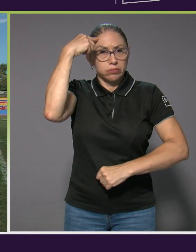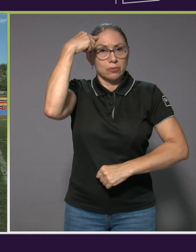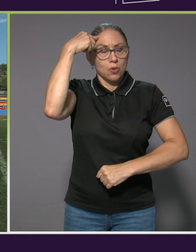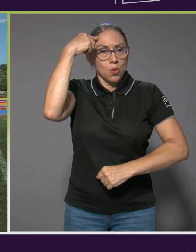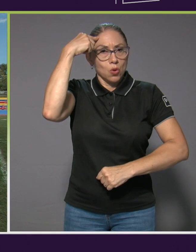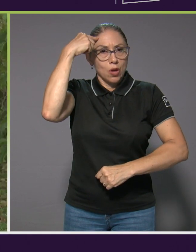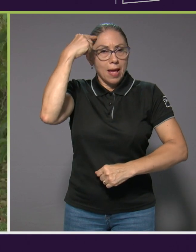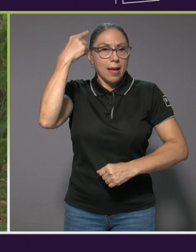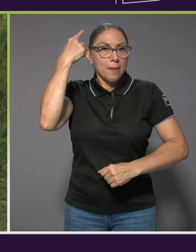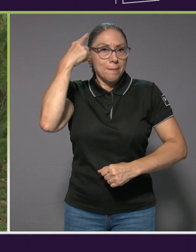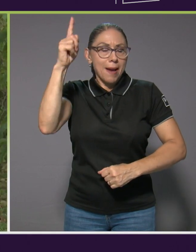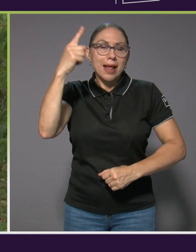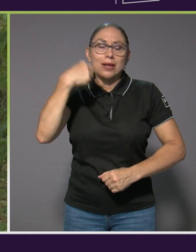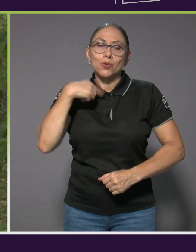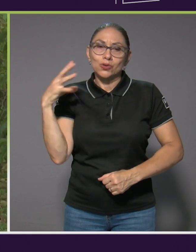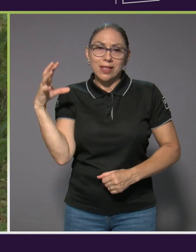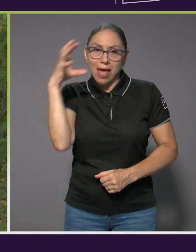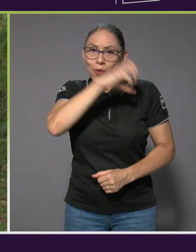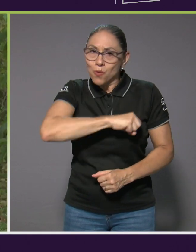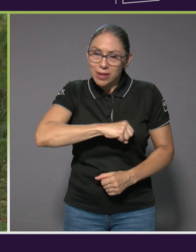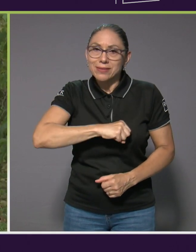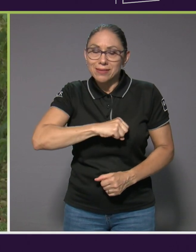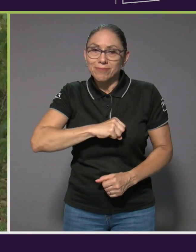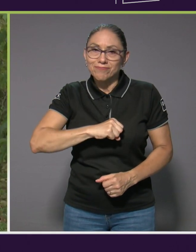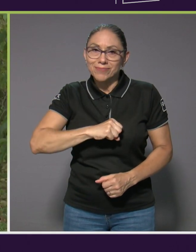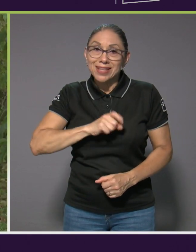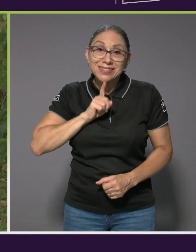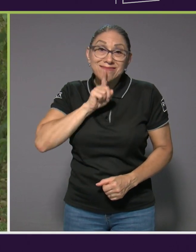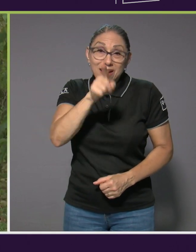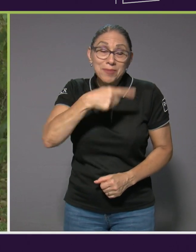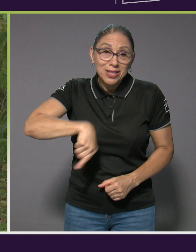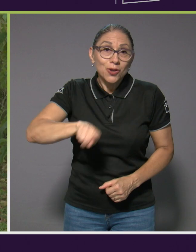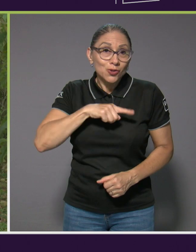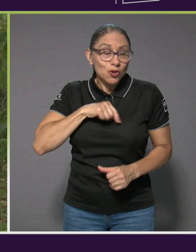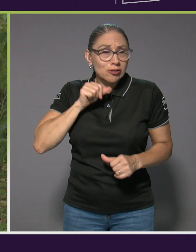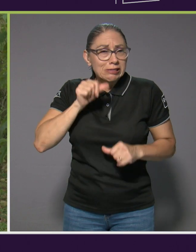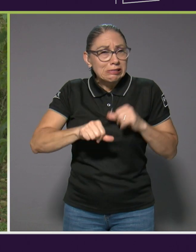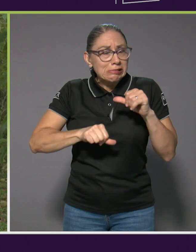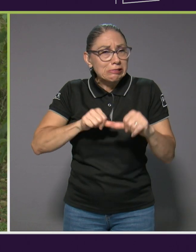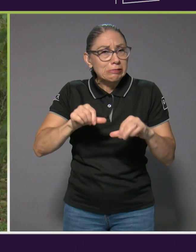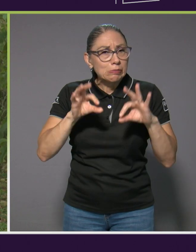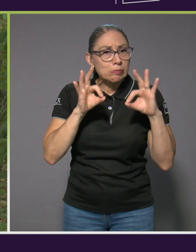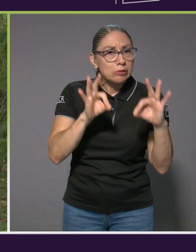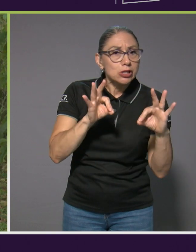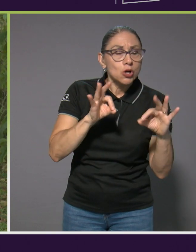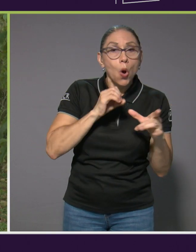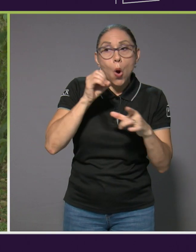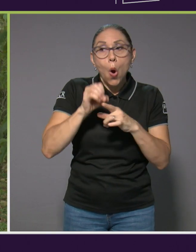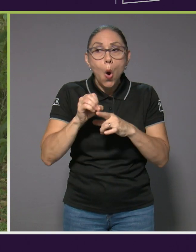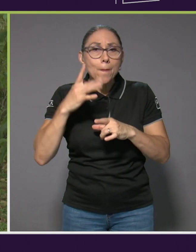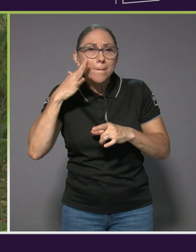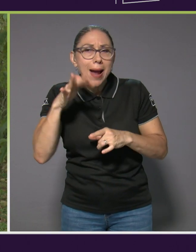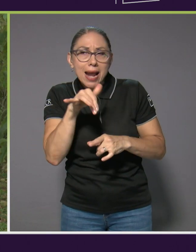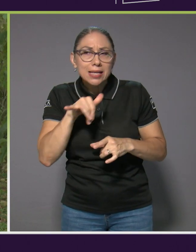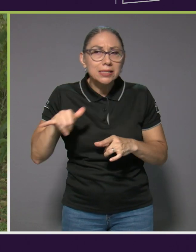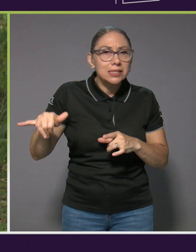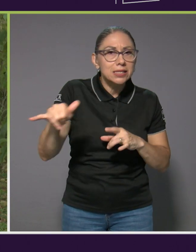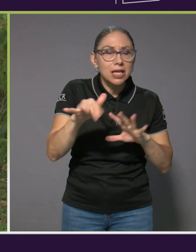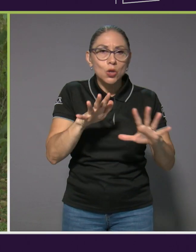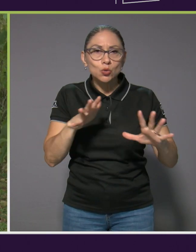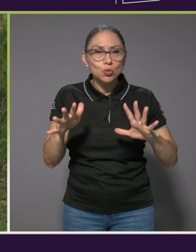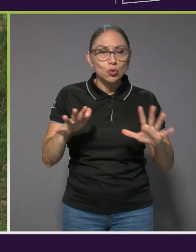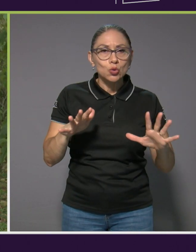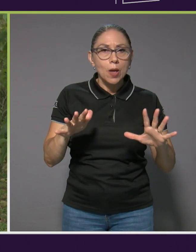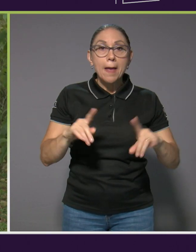darse cuenta realmente si dimos la lucha o si andamos parecidos, pero es